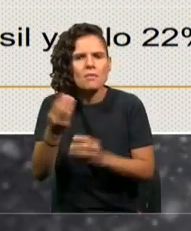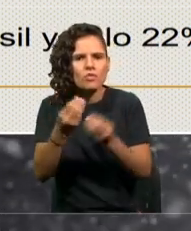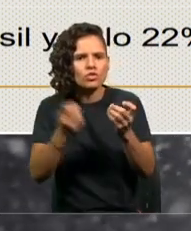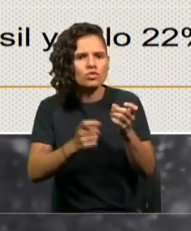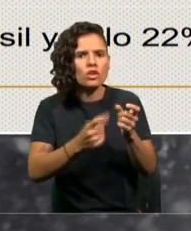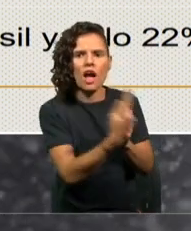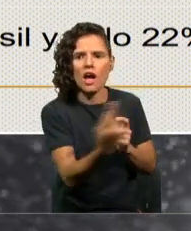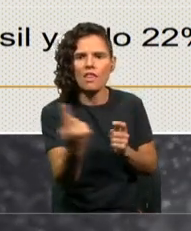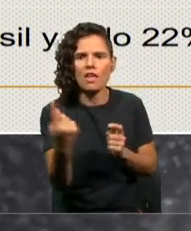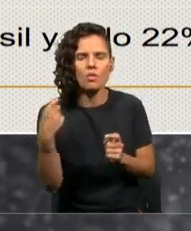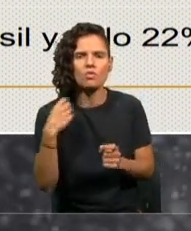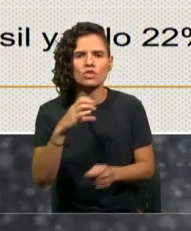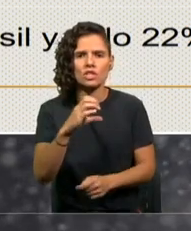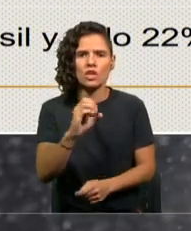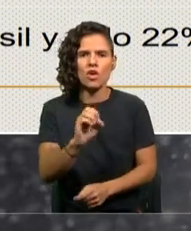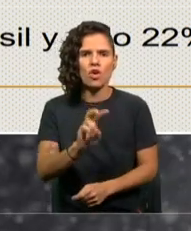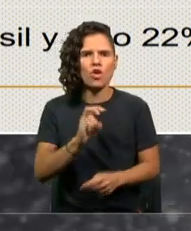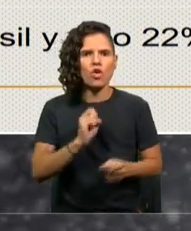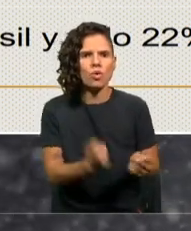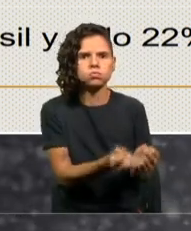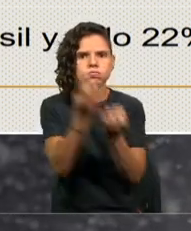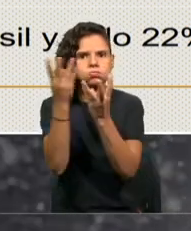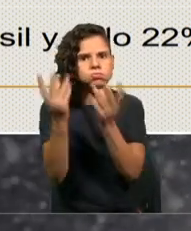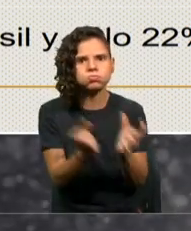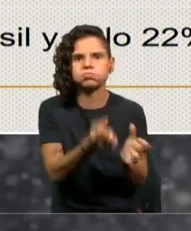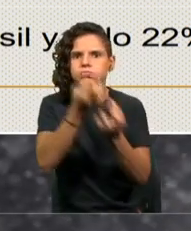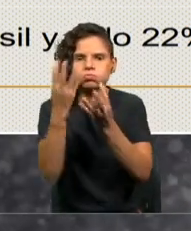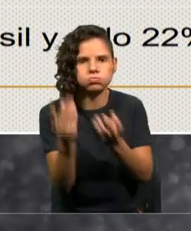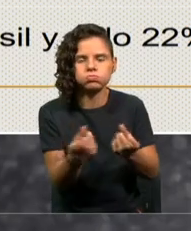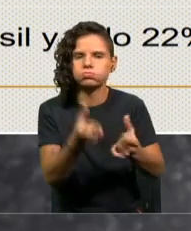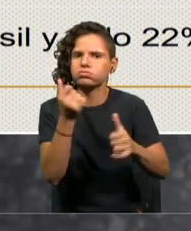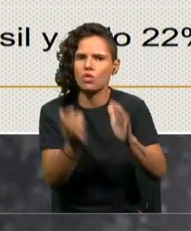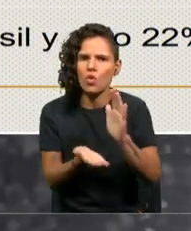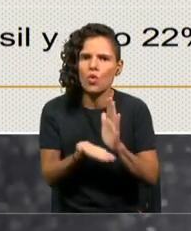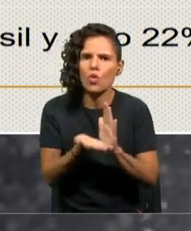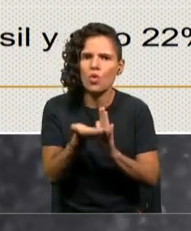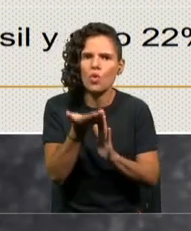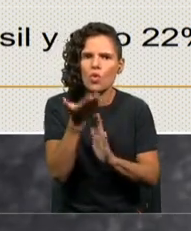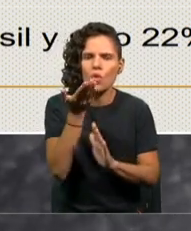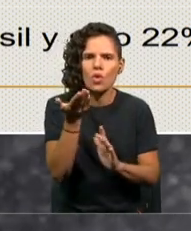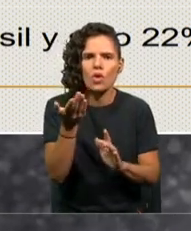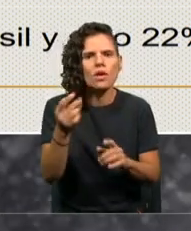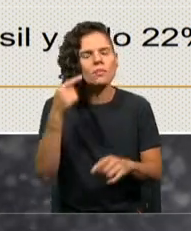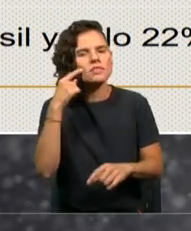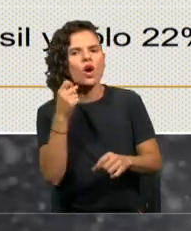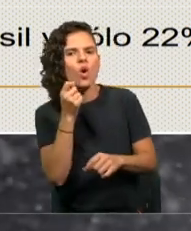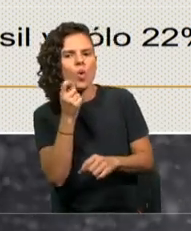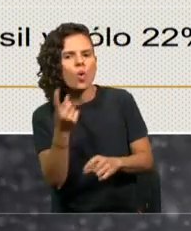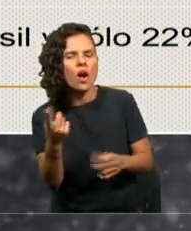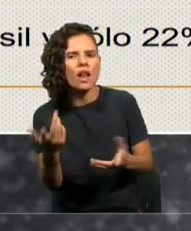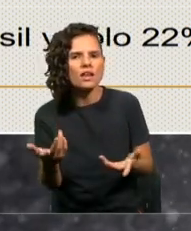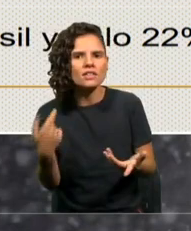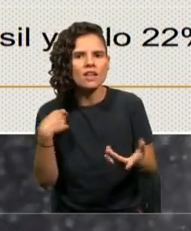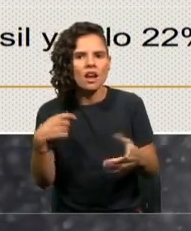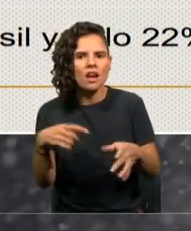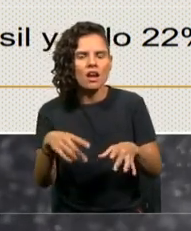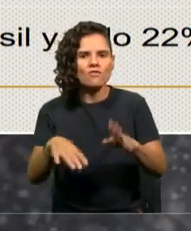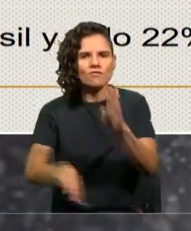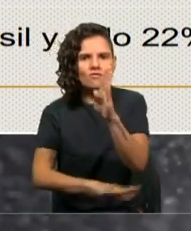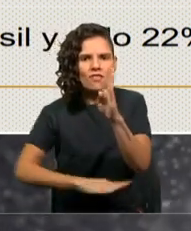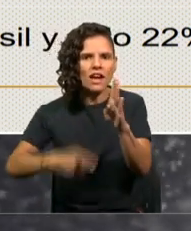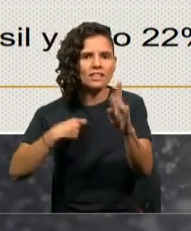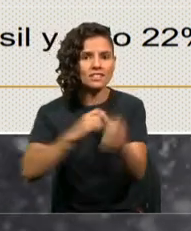y sigue siendo la matriz energética con una gran proporción